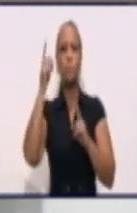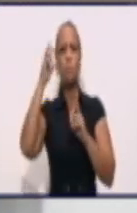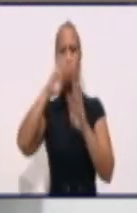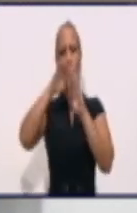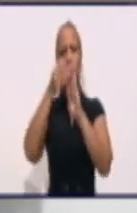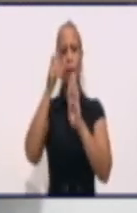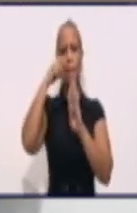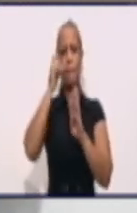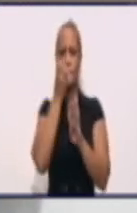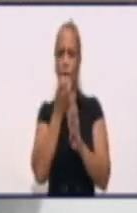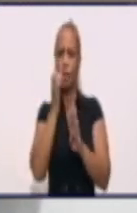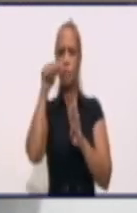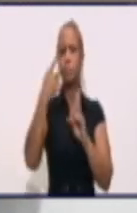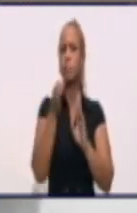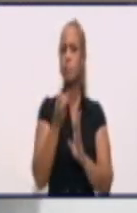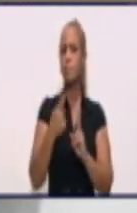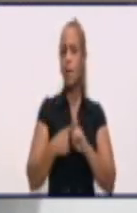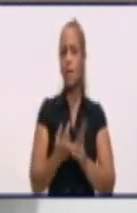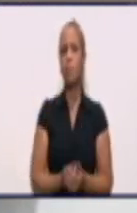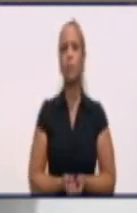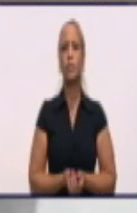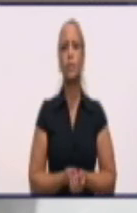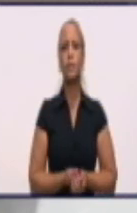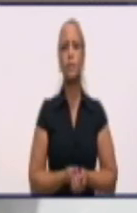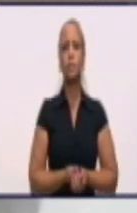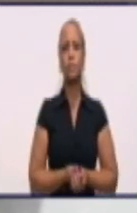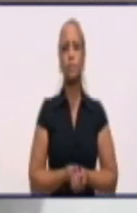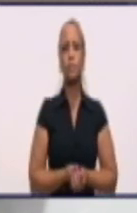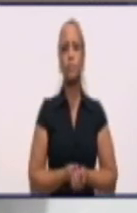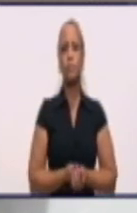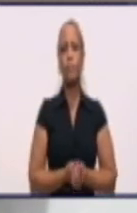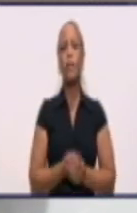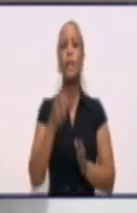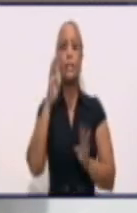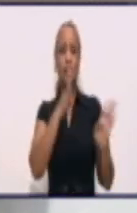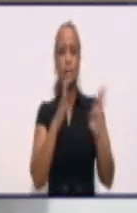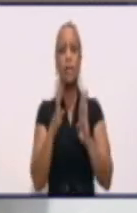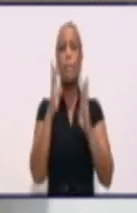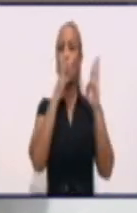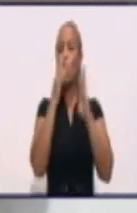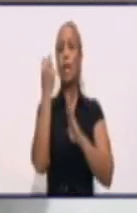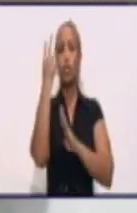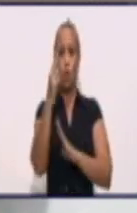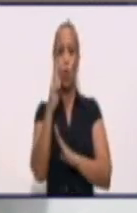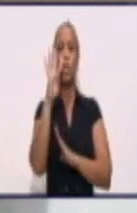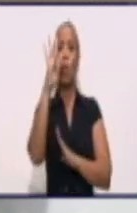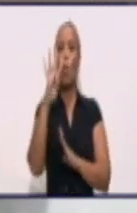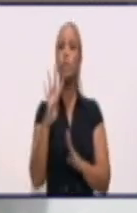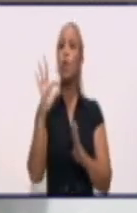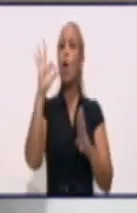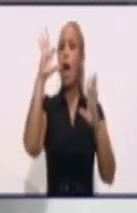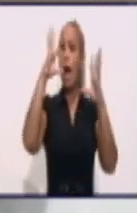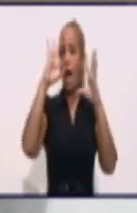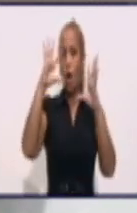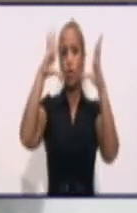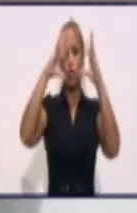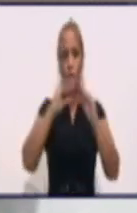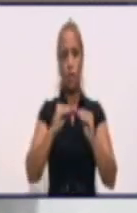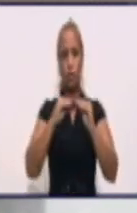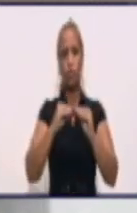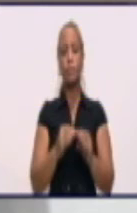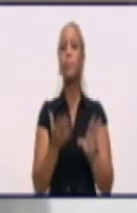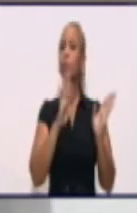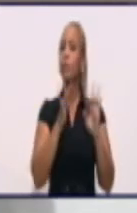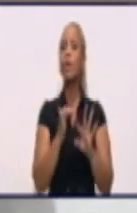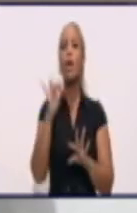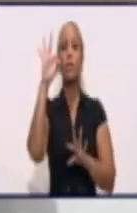a 8 de la noche. Y el bloque 2, que estaba en el horario de 4 a 8, también se planifica, no hubo afectación en ese horario, de 8 a 12 de